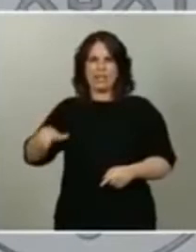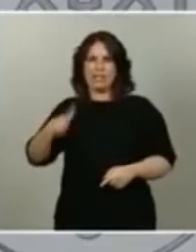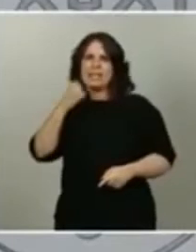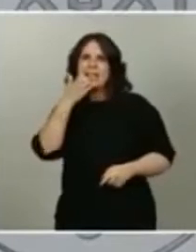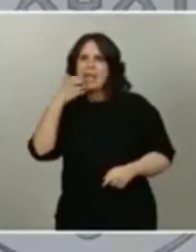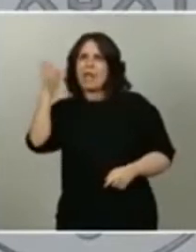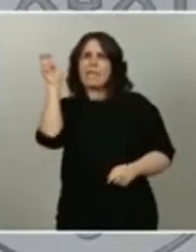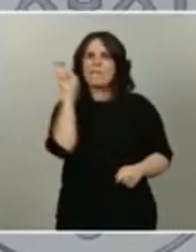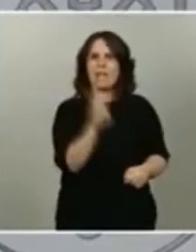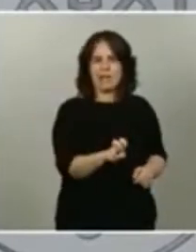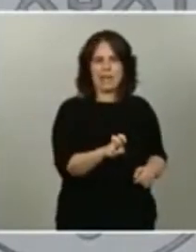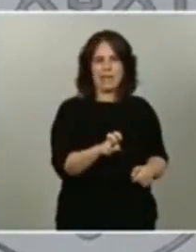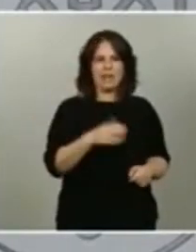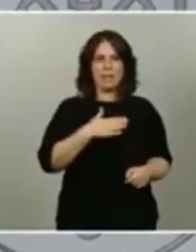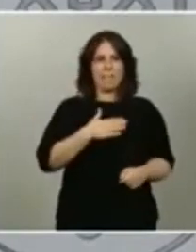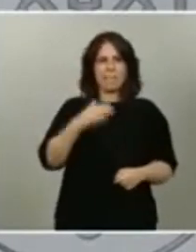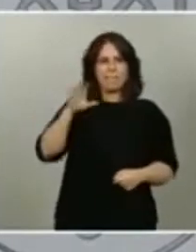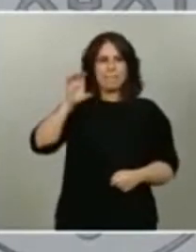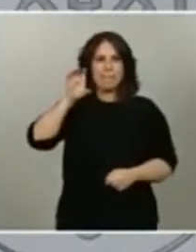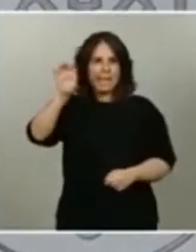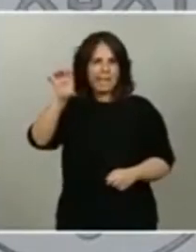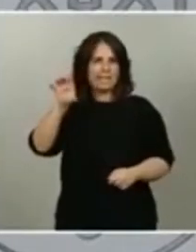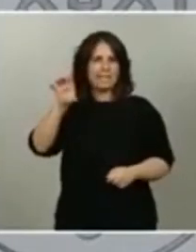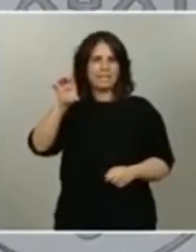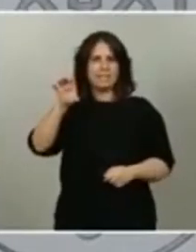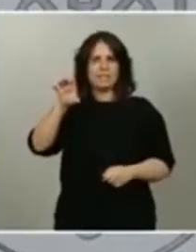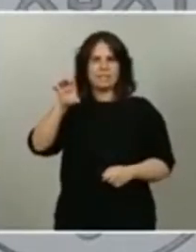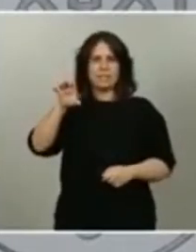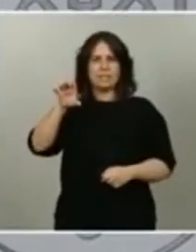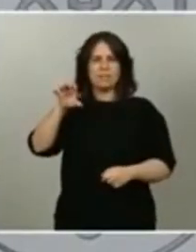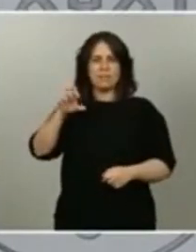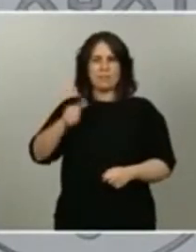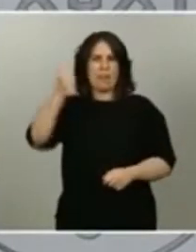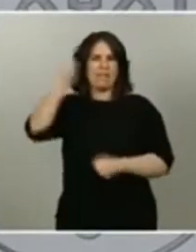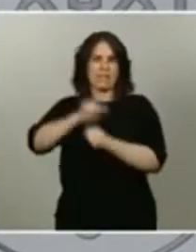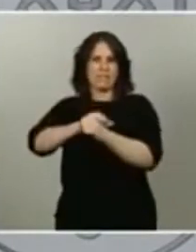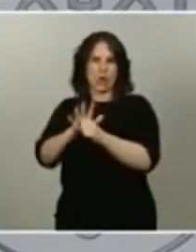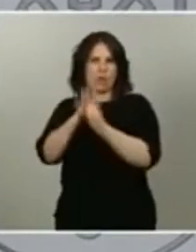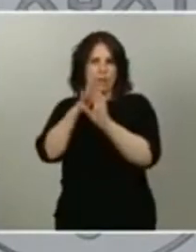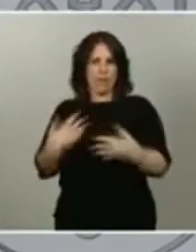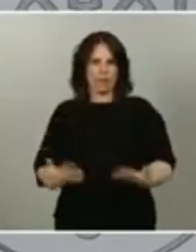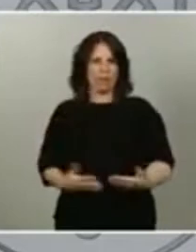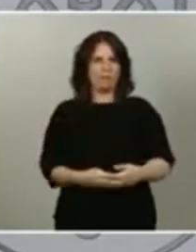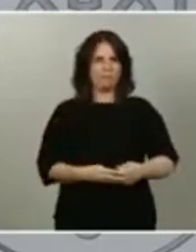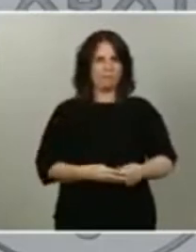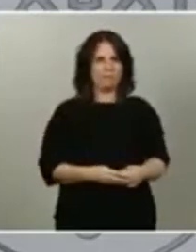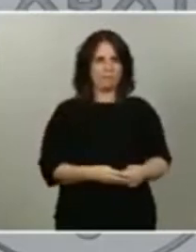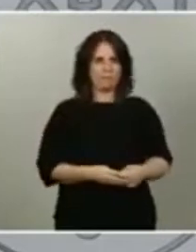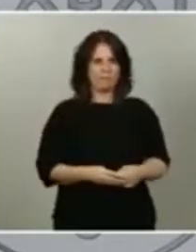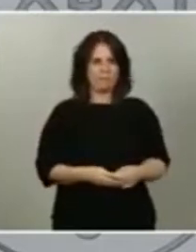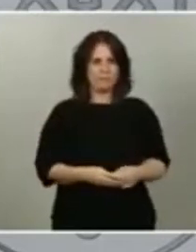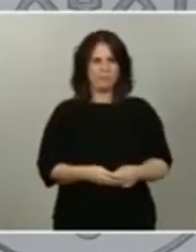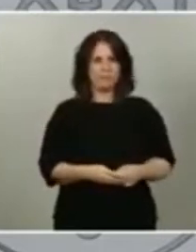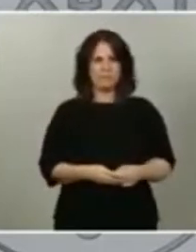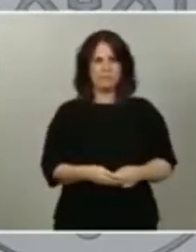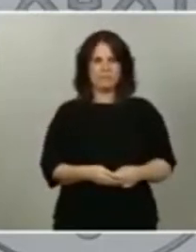países que tienen un mayor impacto en este momento de la pandemia. Y estamos al acuerdo ya, rápido, pronto, y que